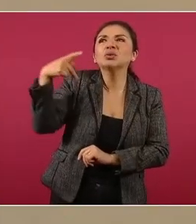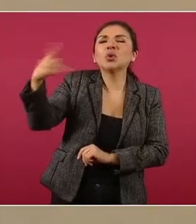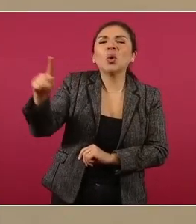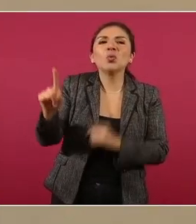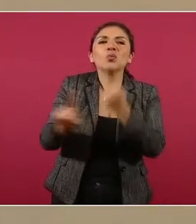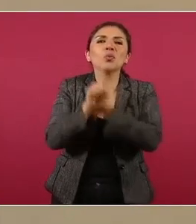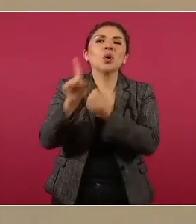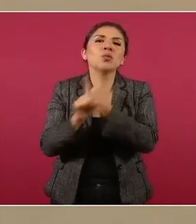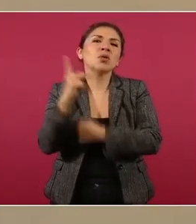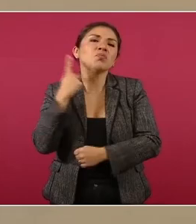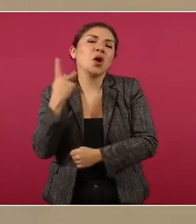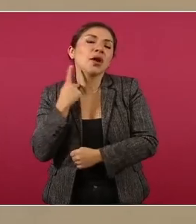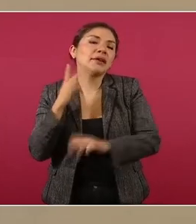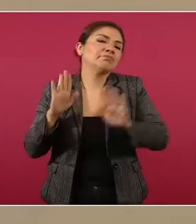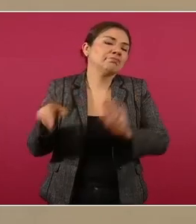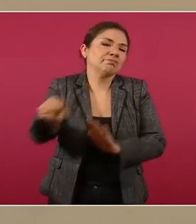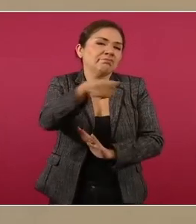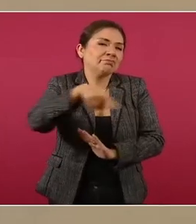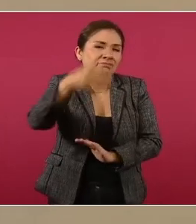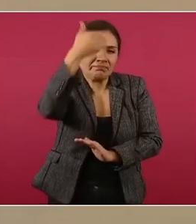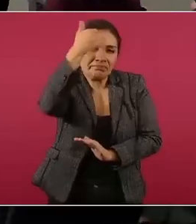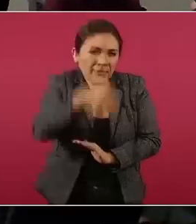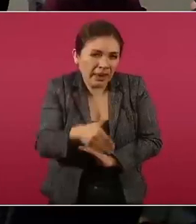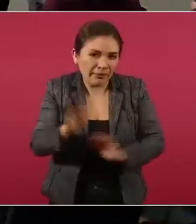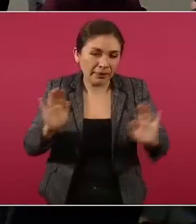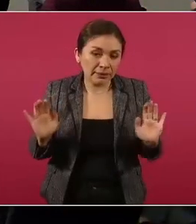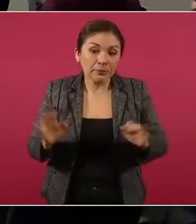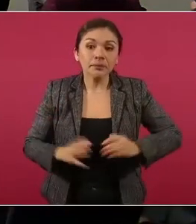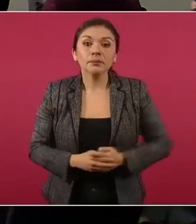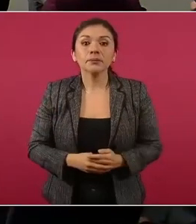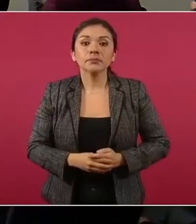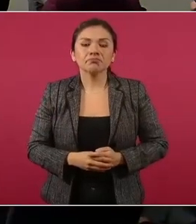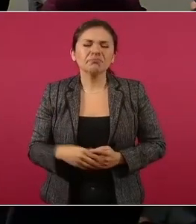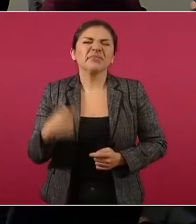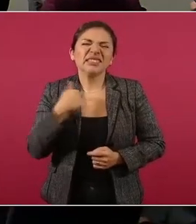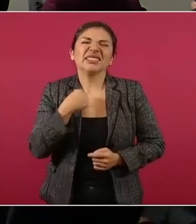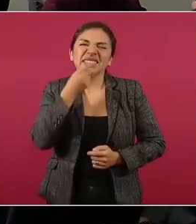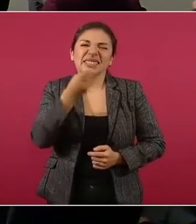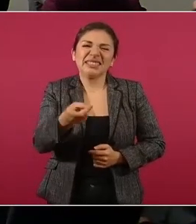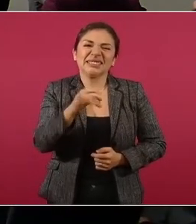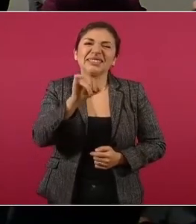ya se pueden imaginar, sí lo voy a decir.